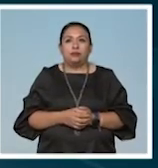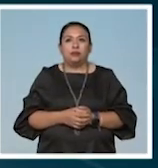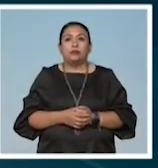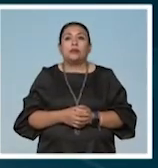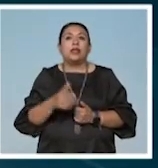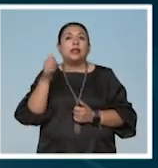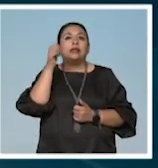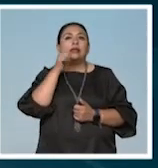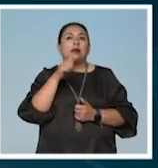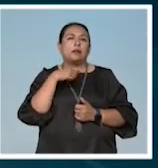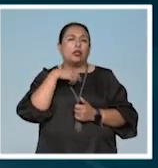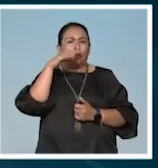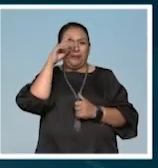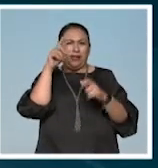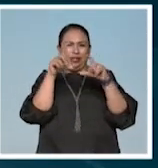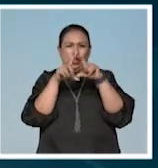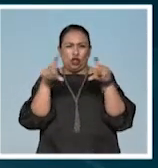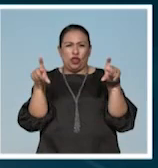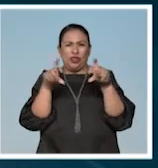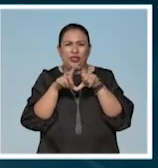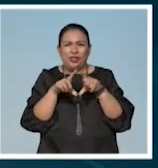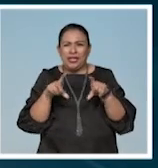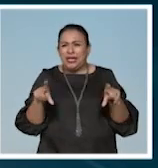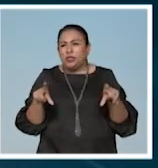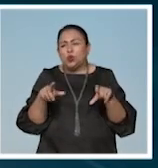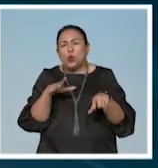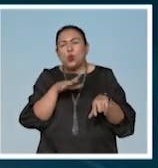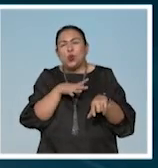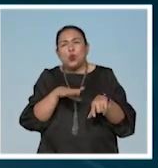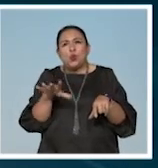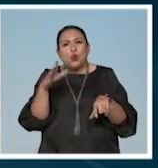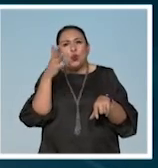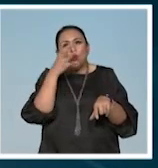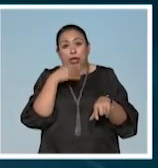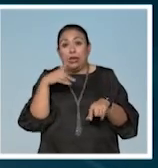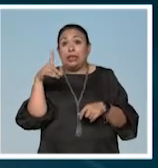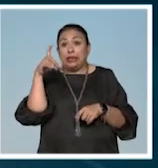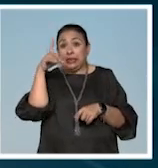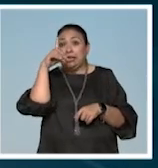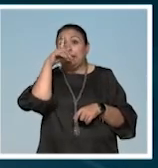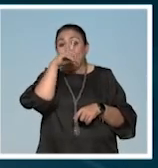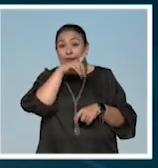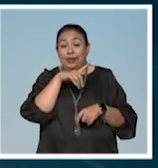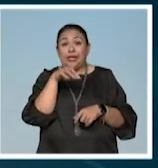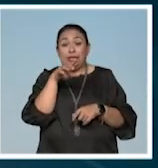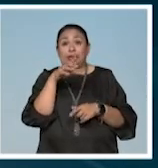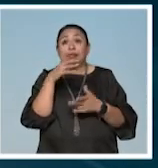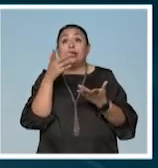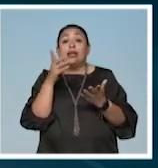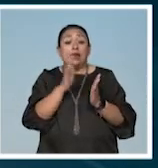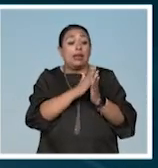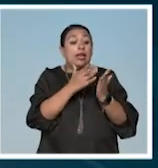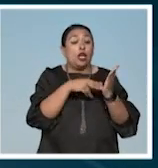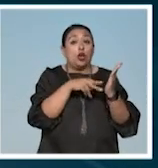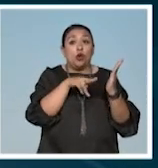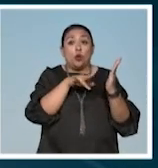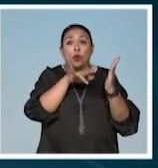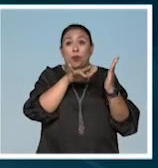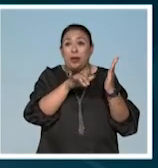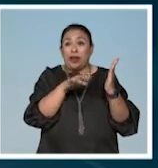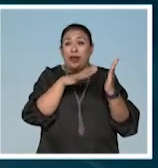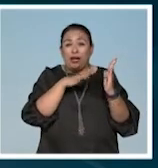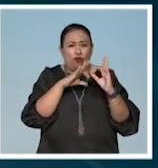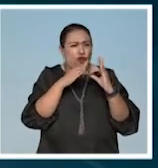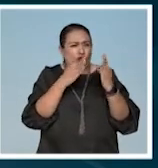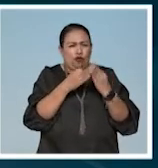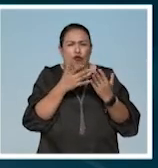siempre me parece un texto increíble muy difícil de escenificar porque es una novela dicha tiene un